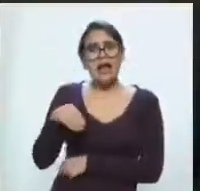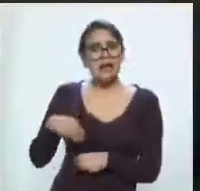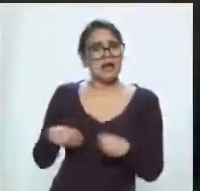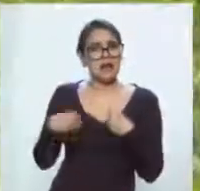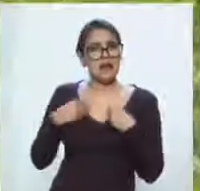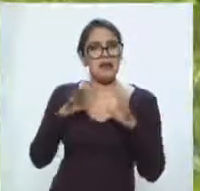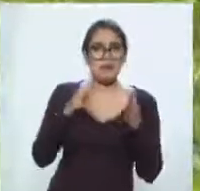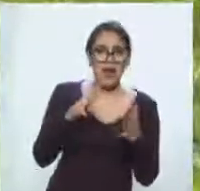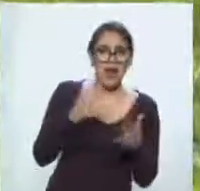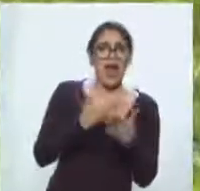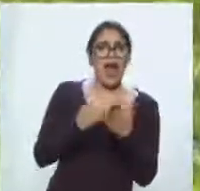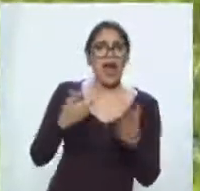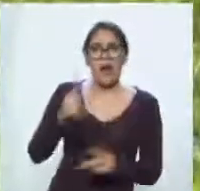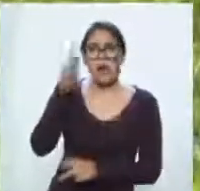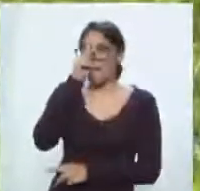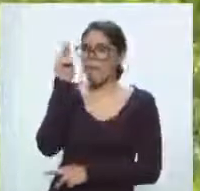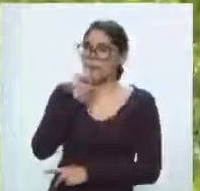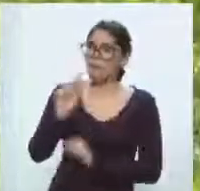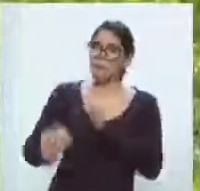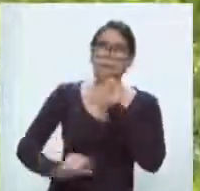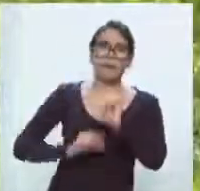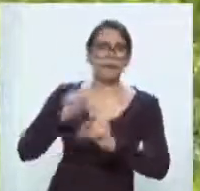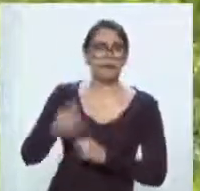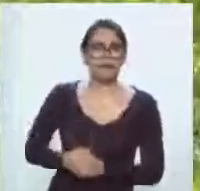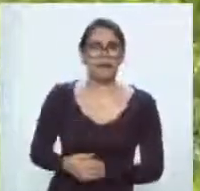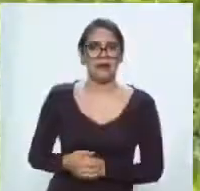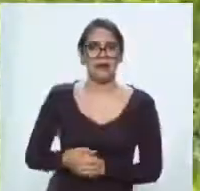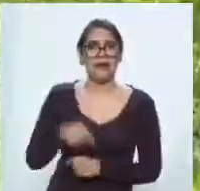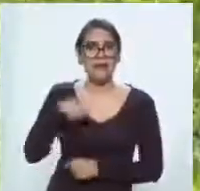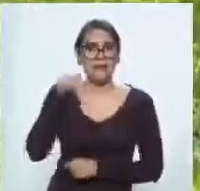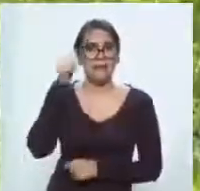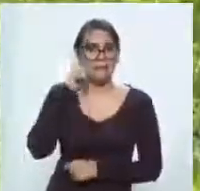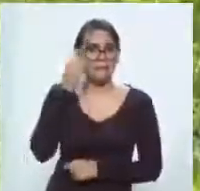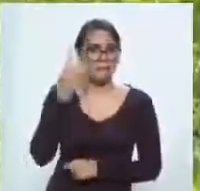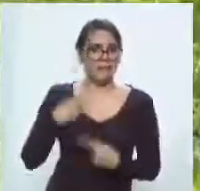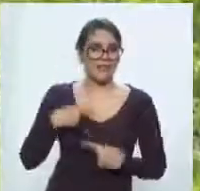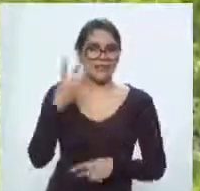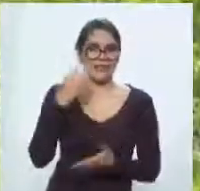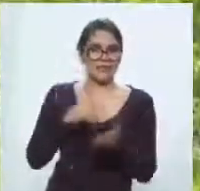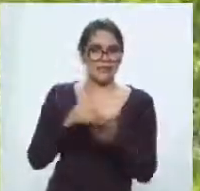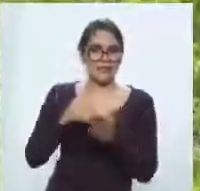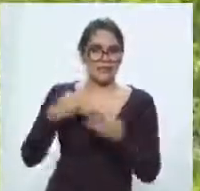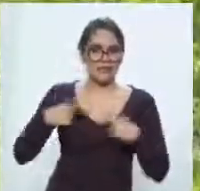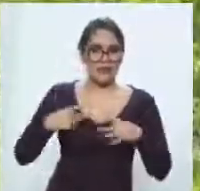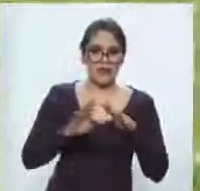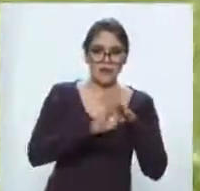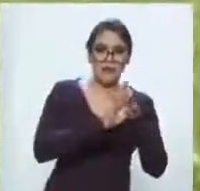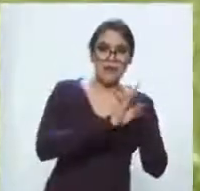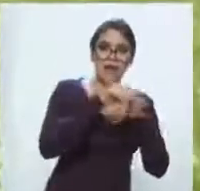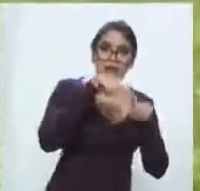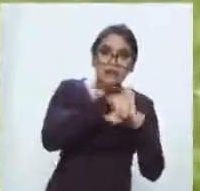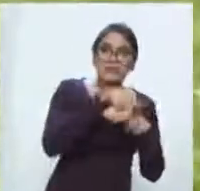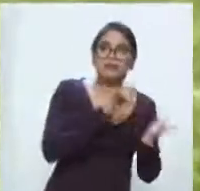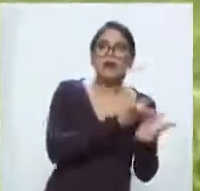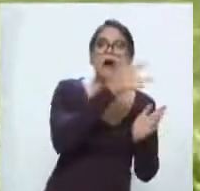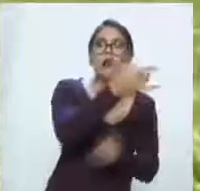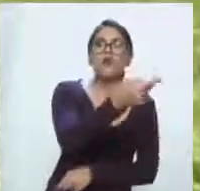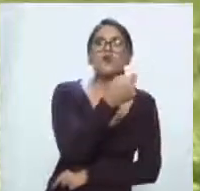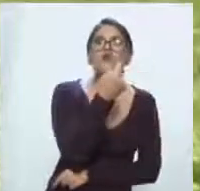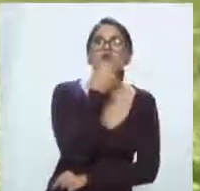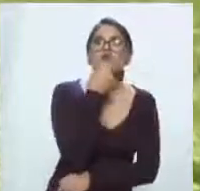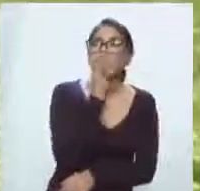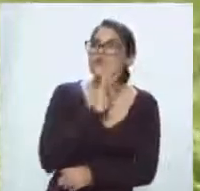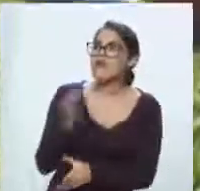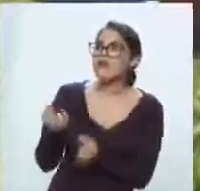viven. La ruta migratoria de tres millones de personas en este país es la ruta de la sobrevivencia. Sus necesidades,